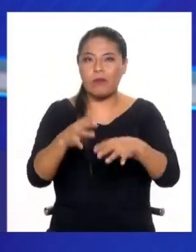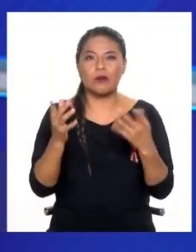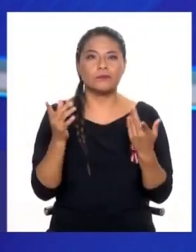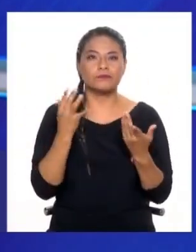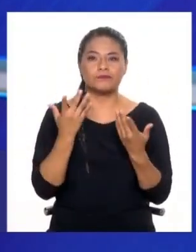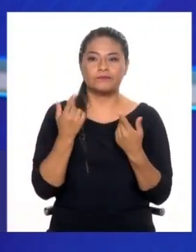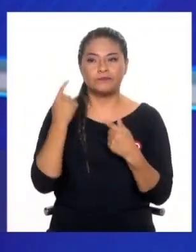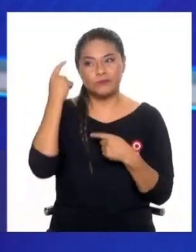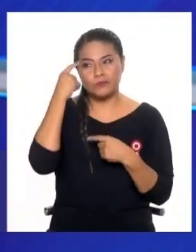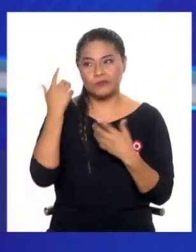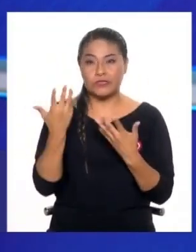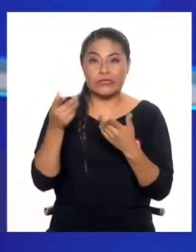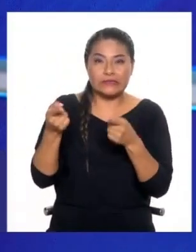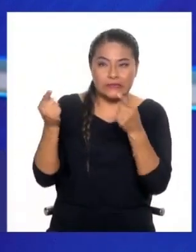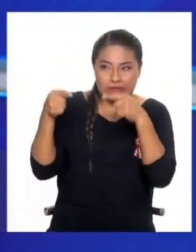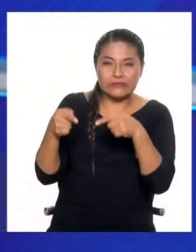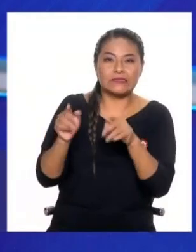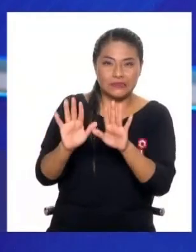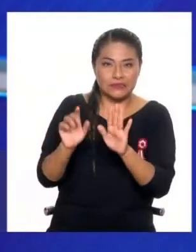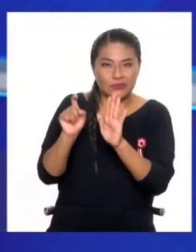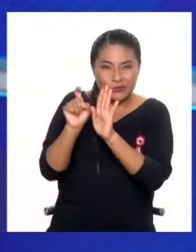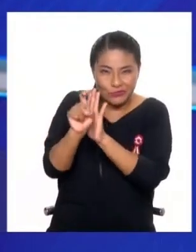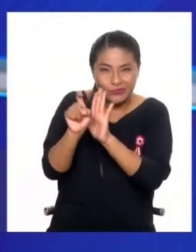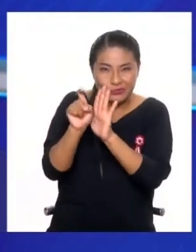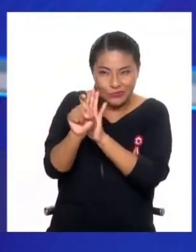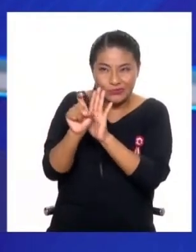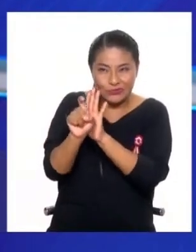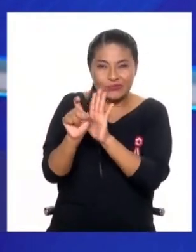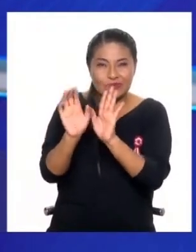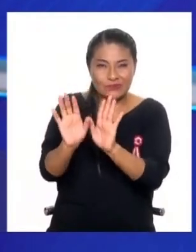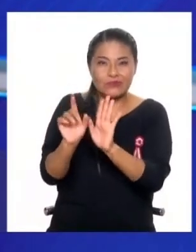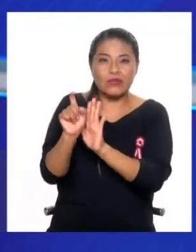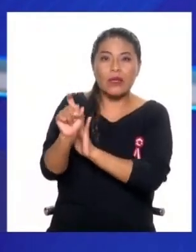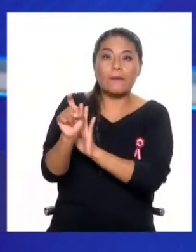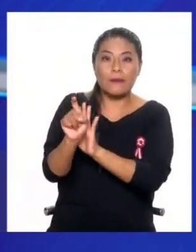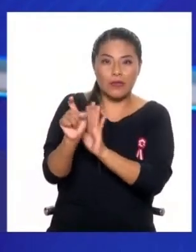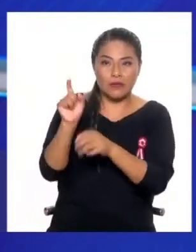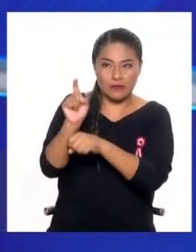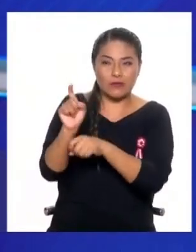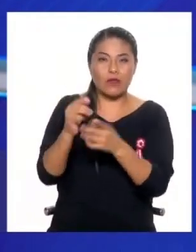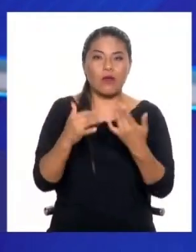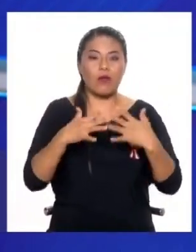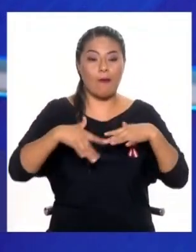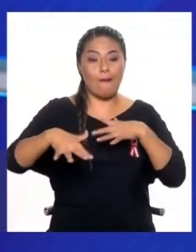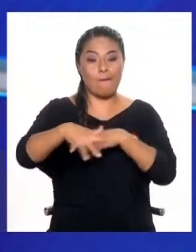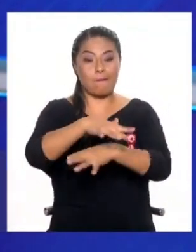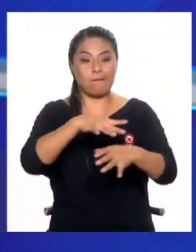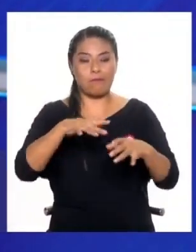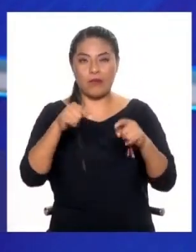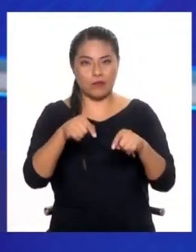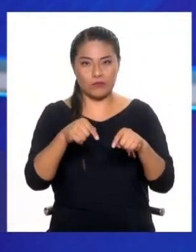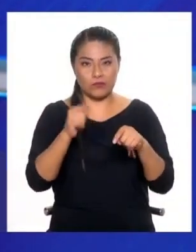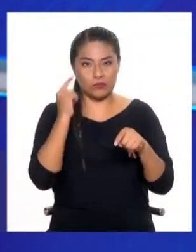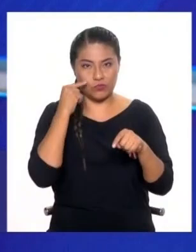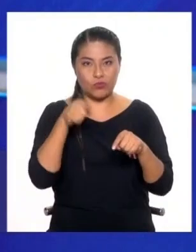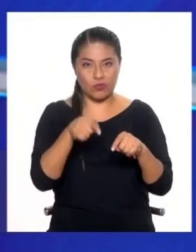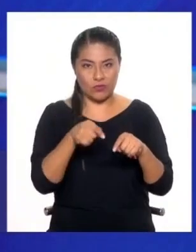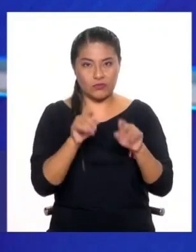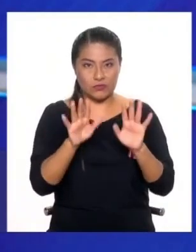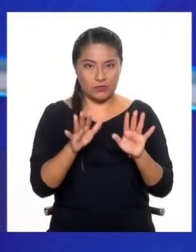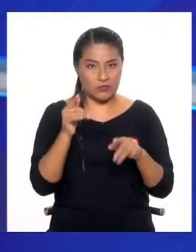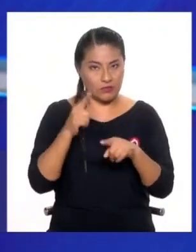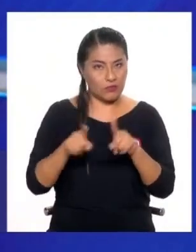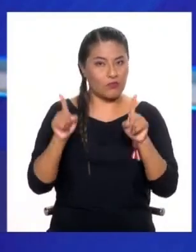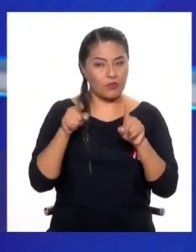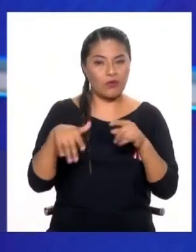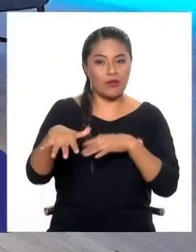vamos, y acá quisiera hacer un poco de pedagogía, no hay desastre natural, el fenómeno es lo natural. O sea, tenemos